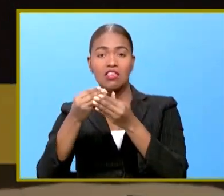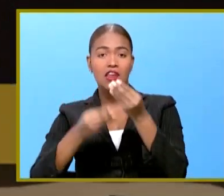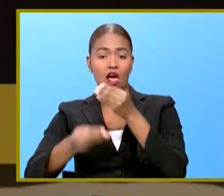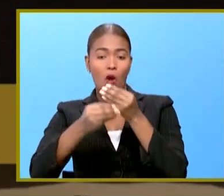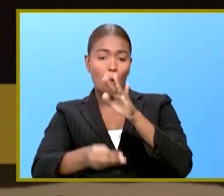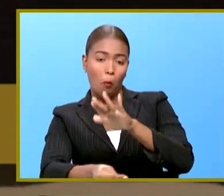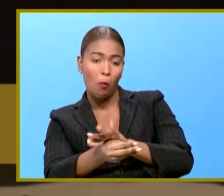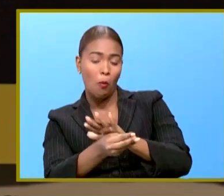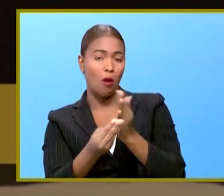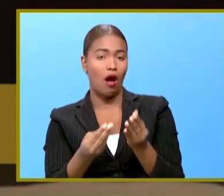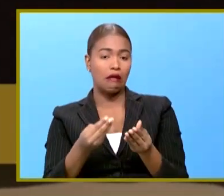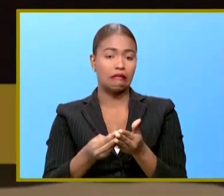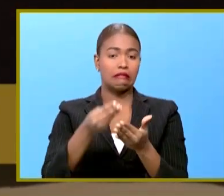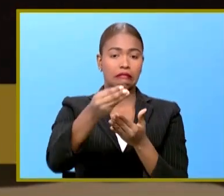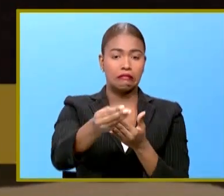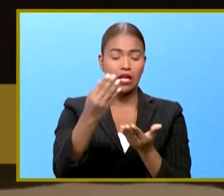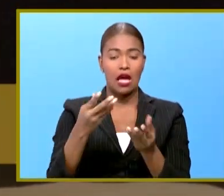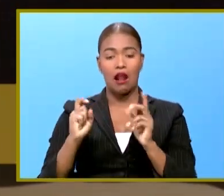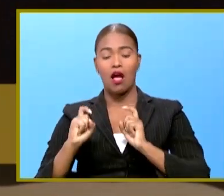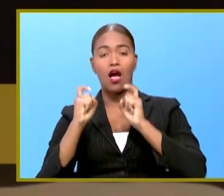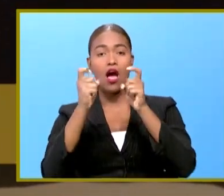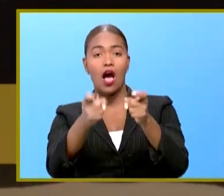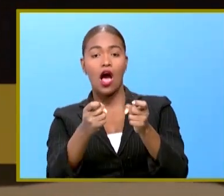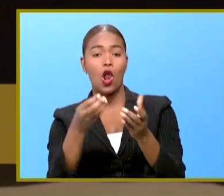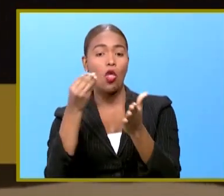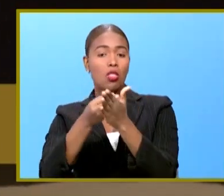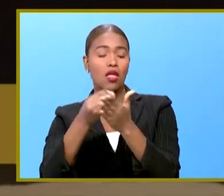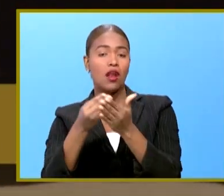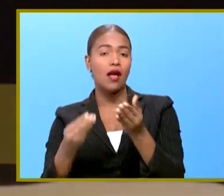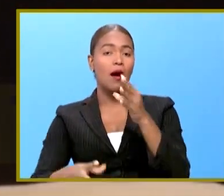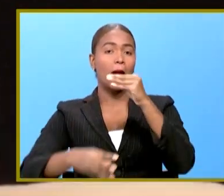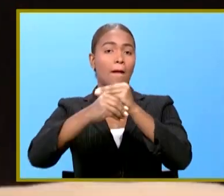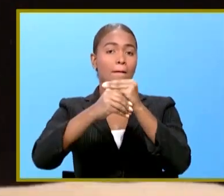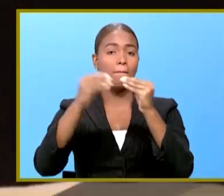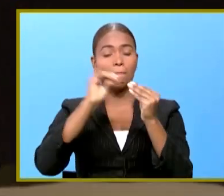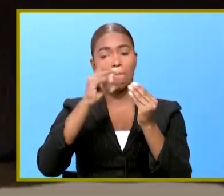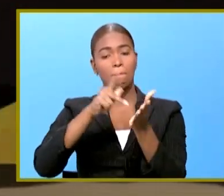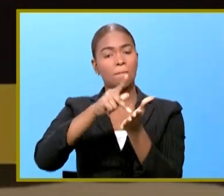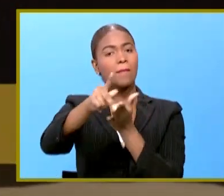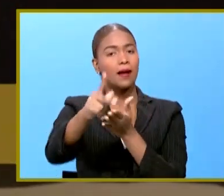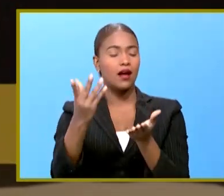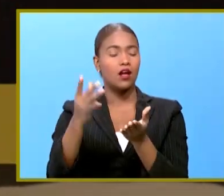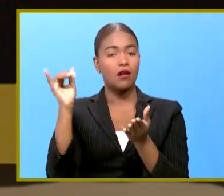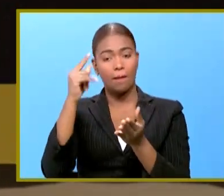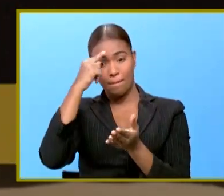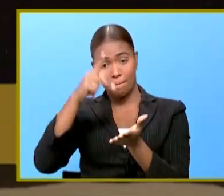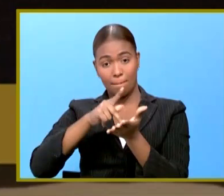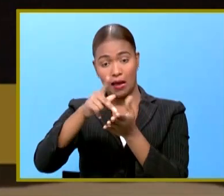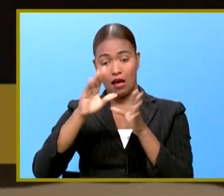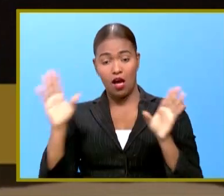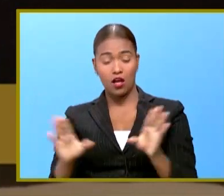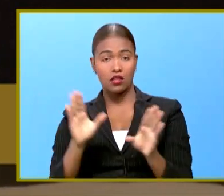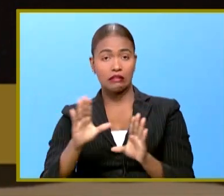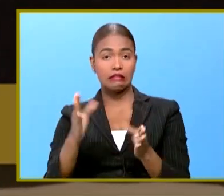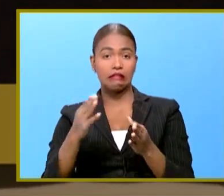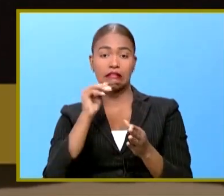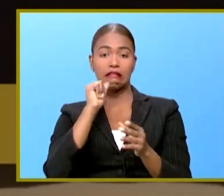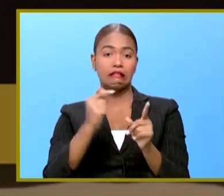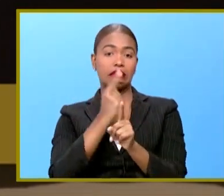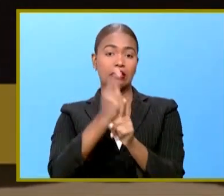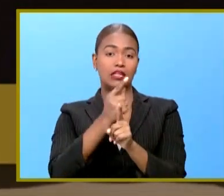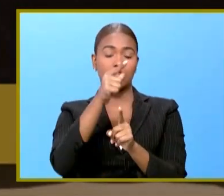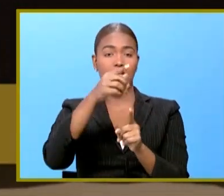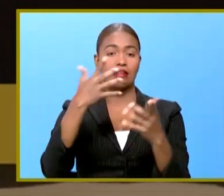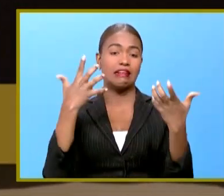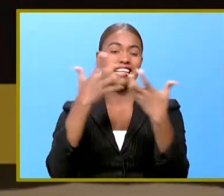dádivas obsequios comisiones o recompensas como pago por actos inherentes a sus